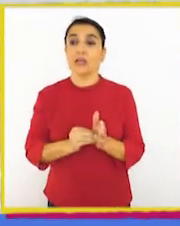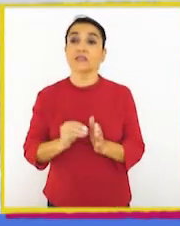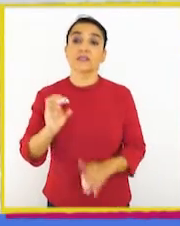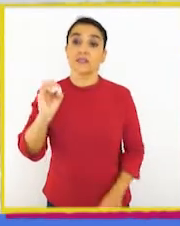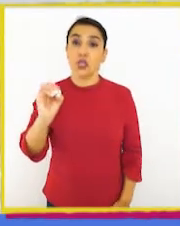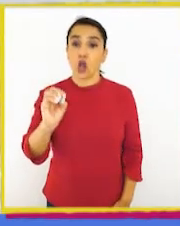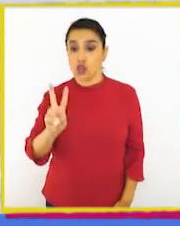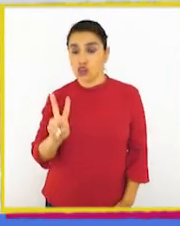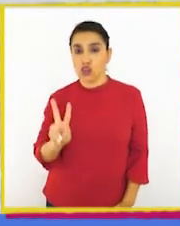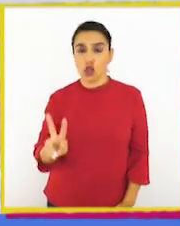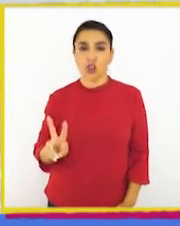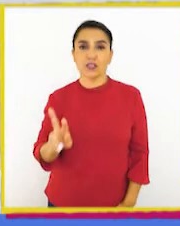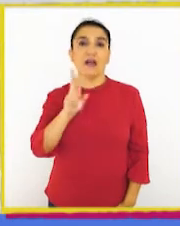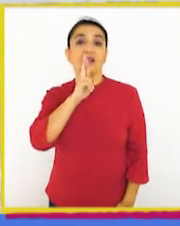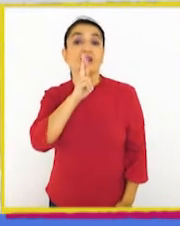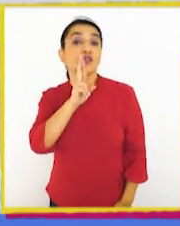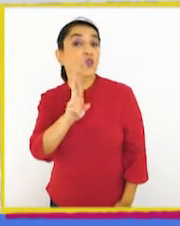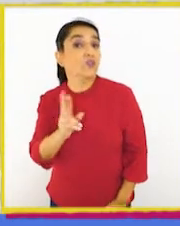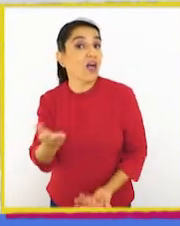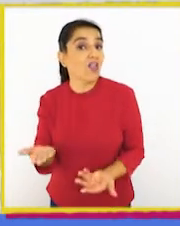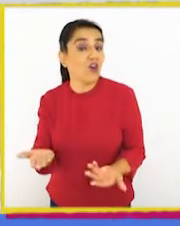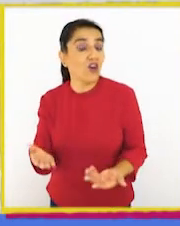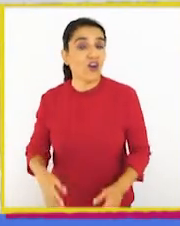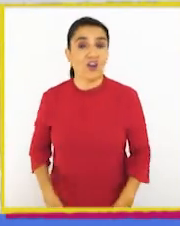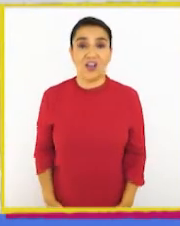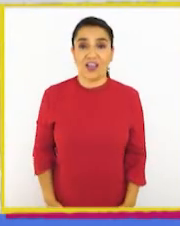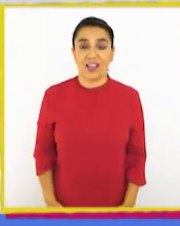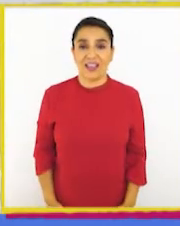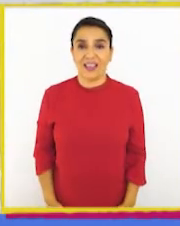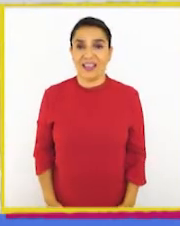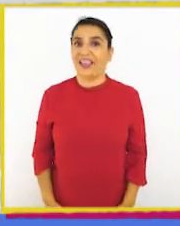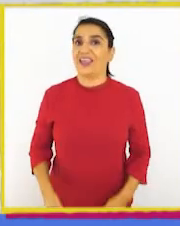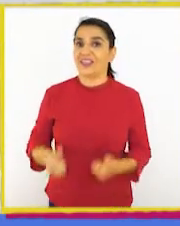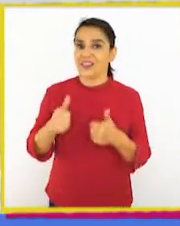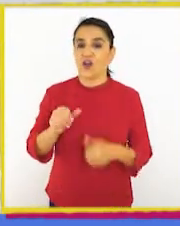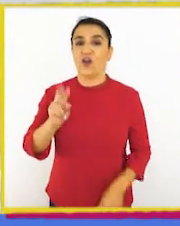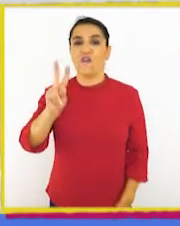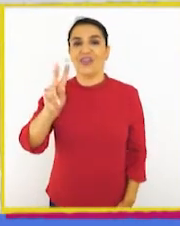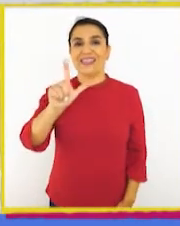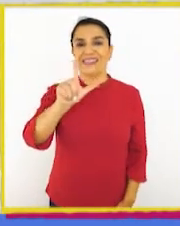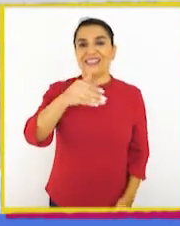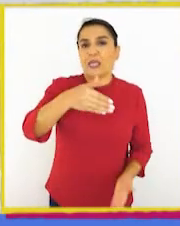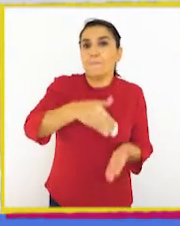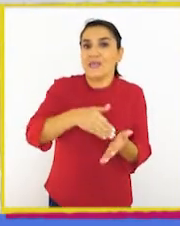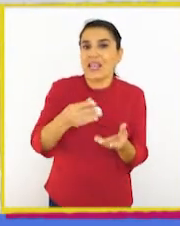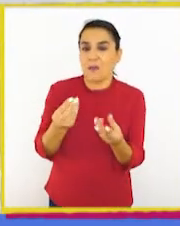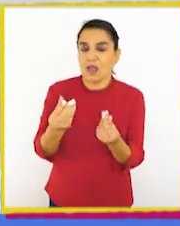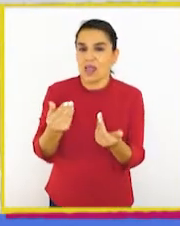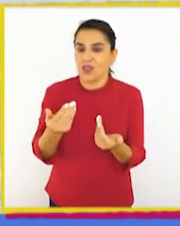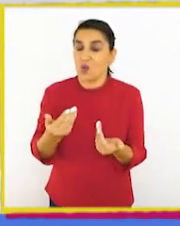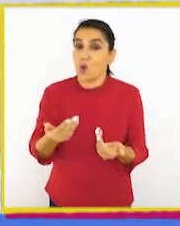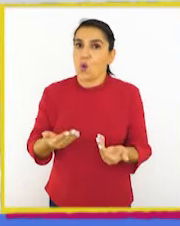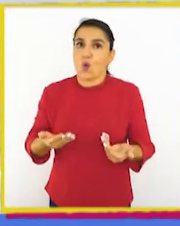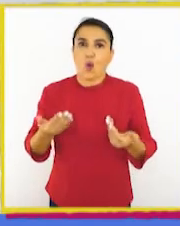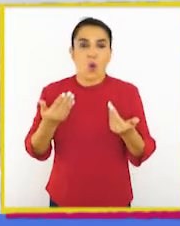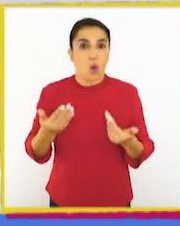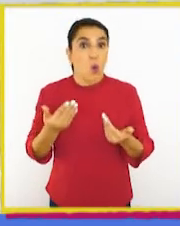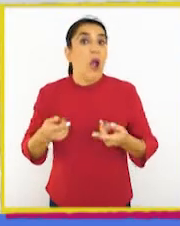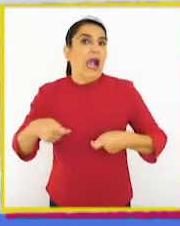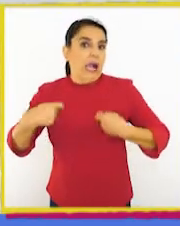2 más 0, son 2. ¡Perfecto! El resultado sería entonces... ¡Eso! ¡27.000 pesos! ¡Ah!